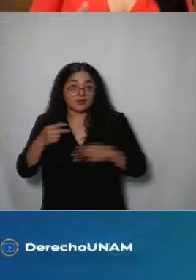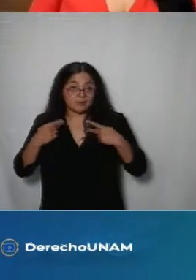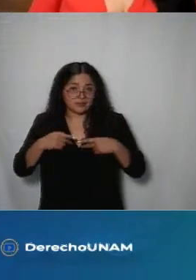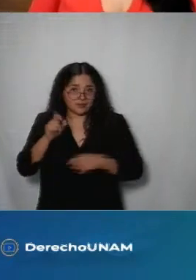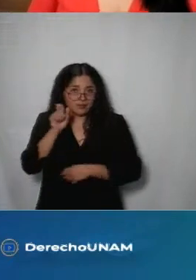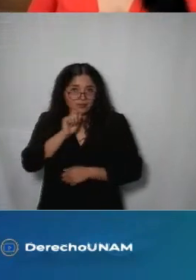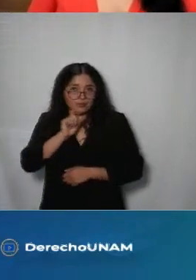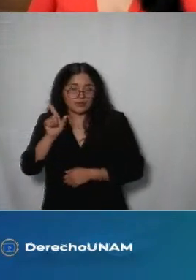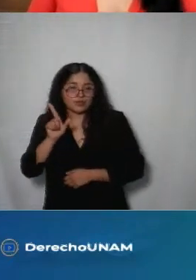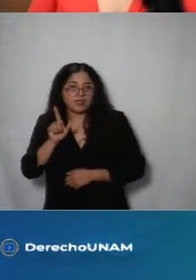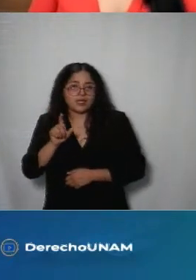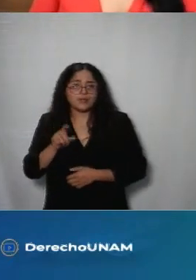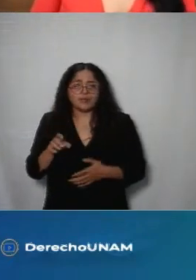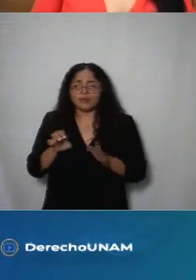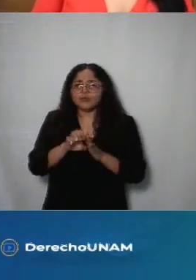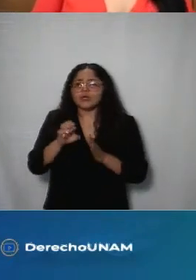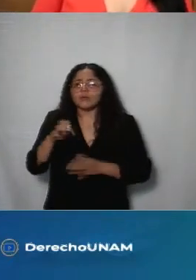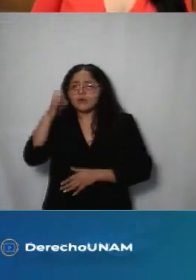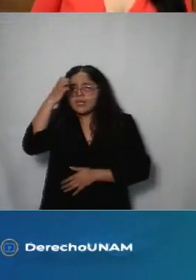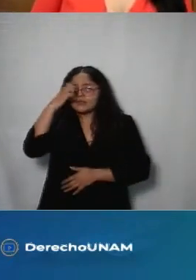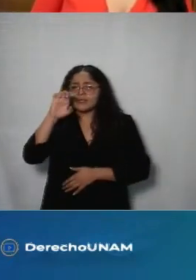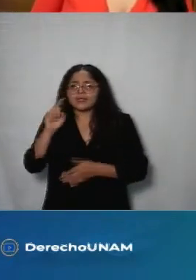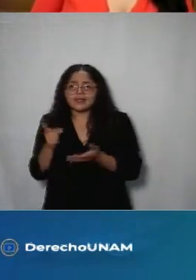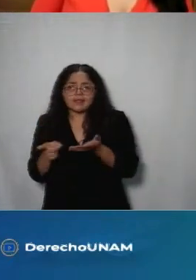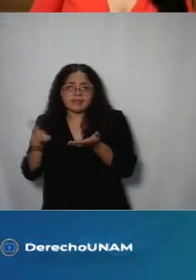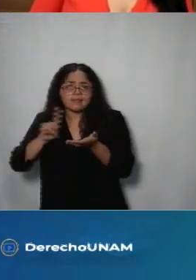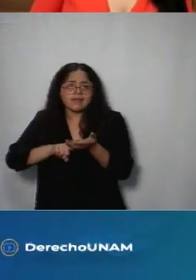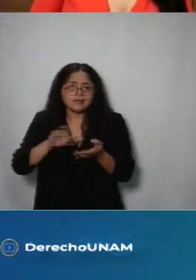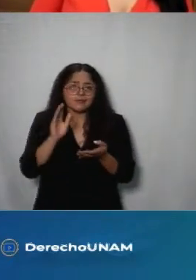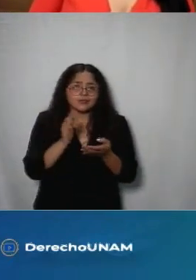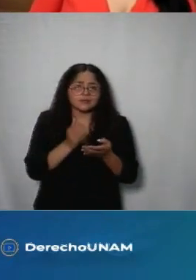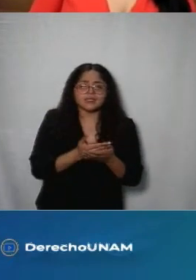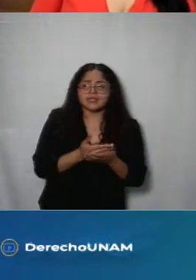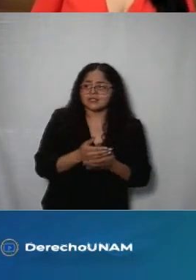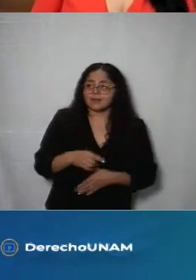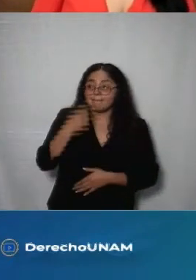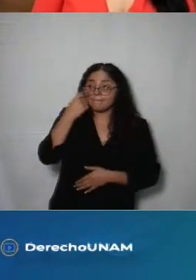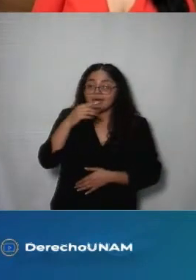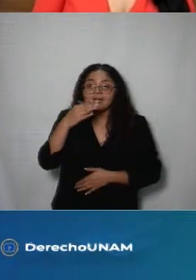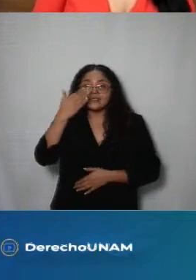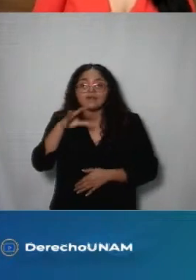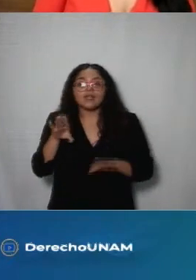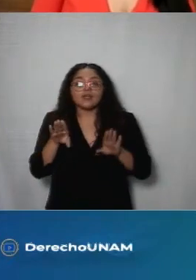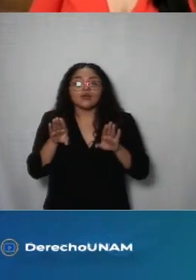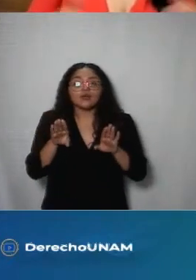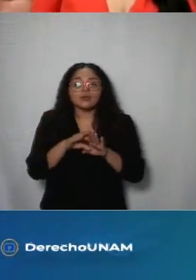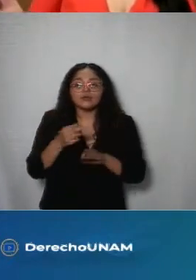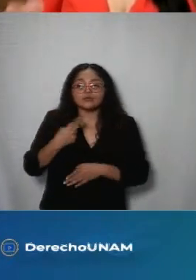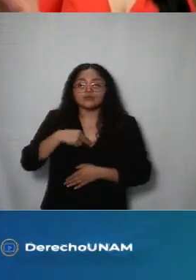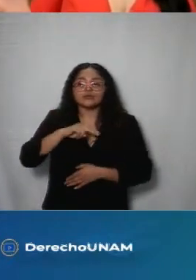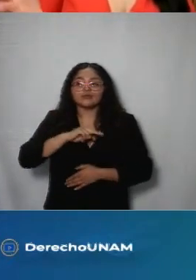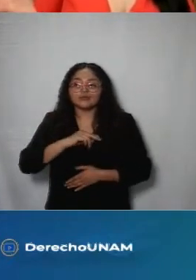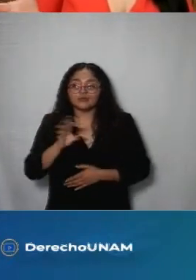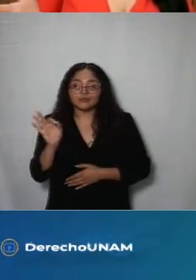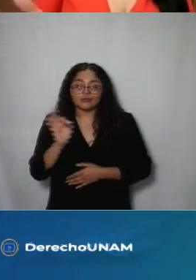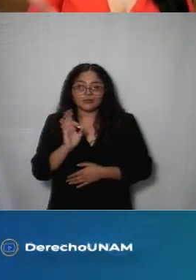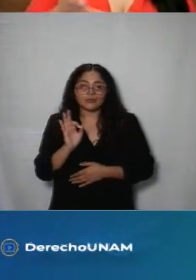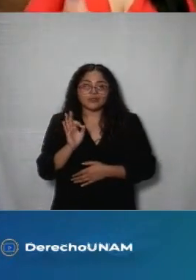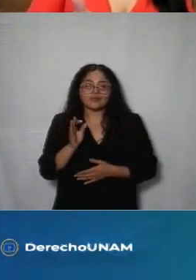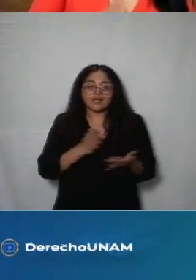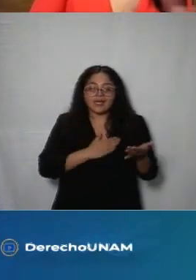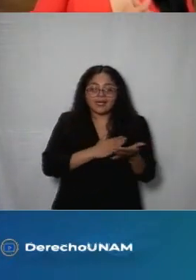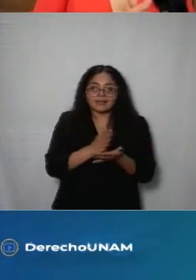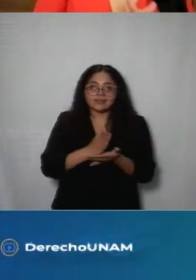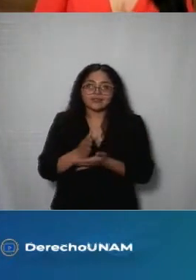forman parte digamos de las experiencias positivas en el acceso a expediente clínico para saber en qué medida una persona de a pie nos puede